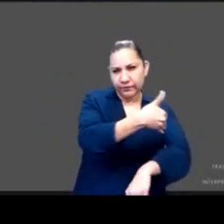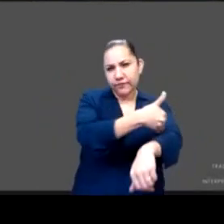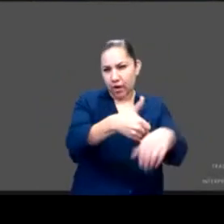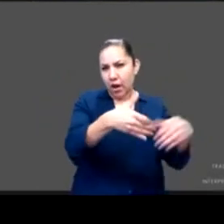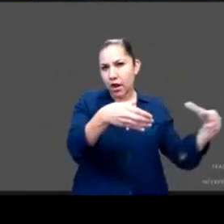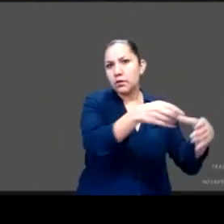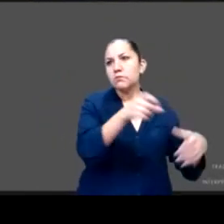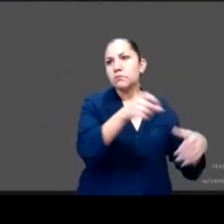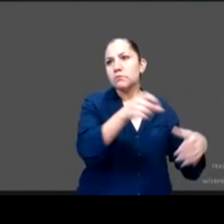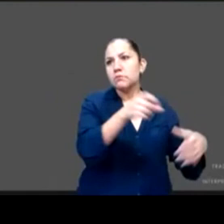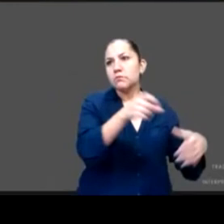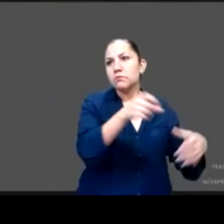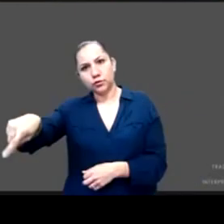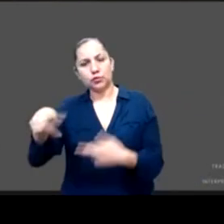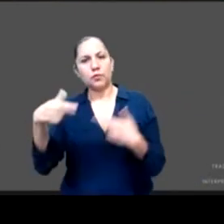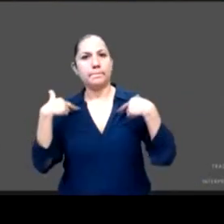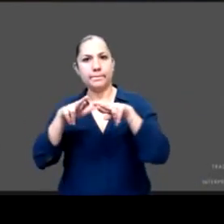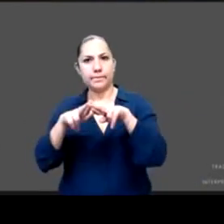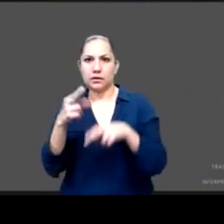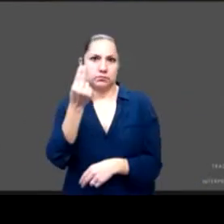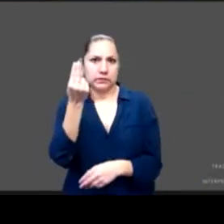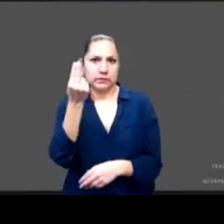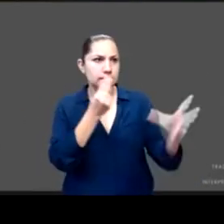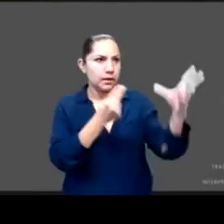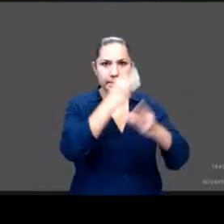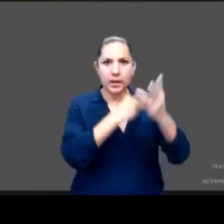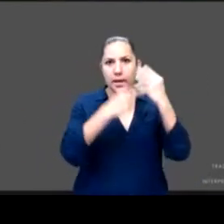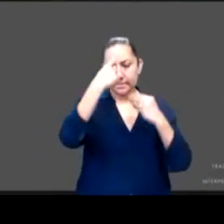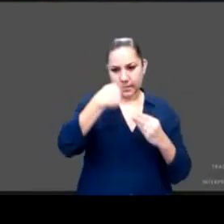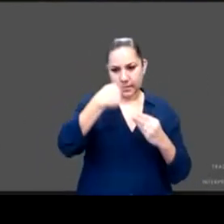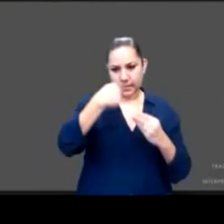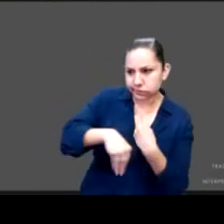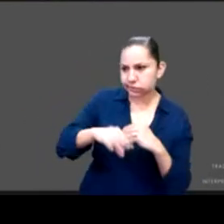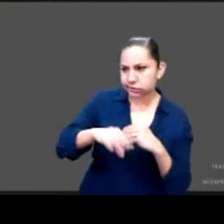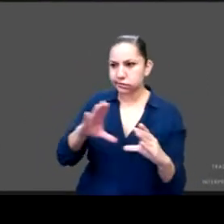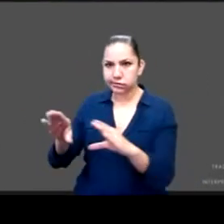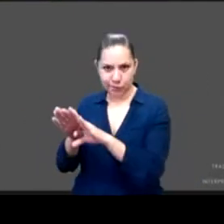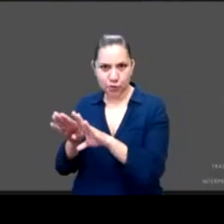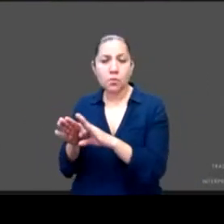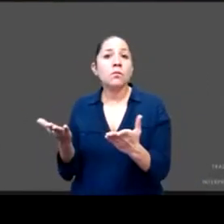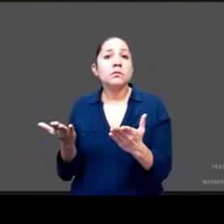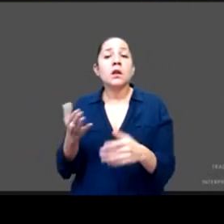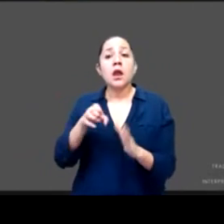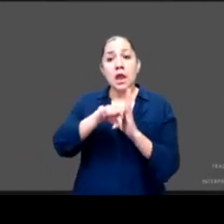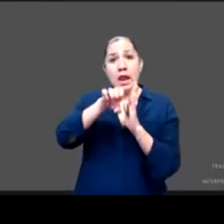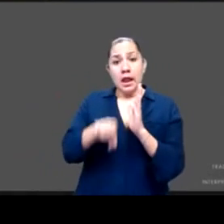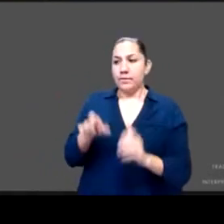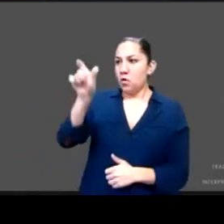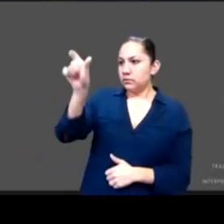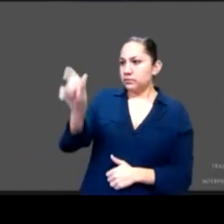de trabajo como se señalaba antes sobre el tema de masculinidades y las relaciones no violentas tan necesarias para